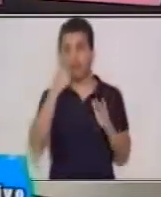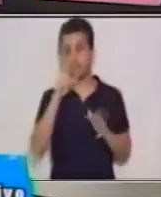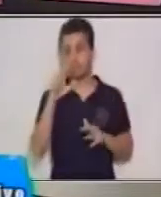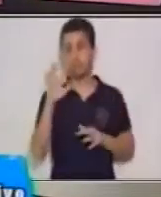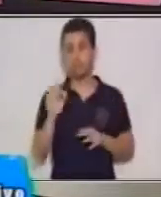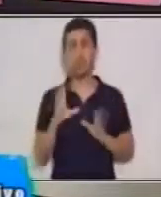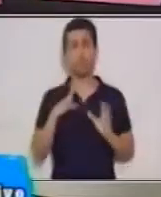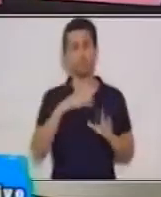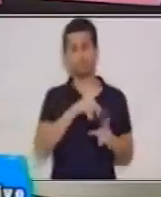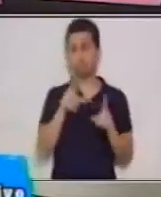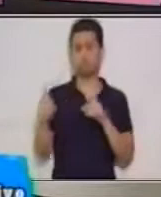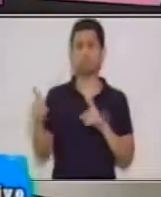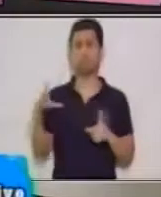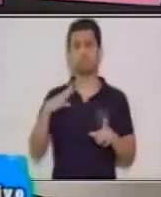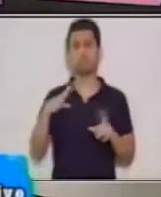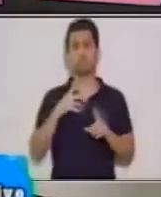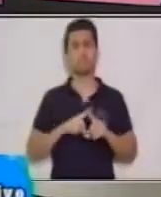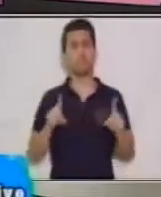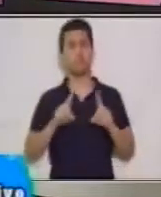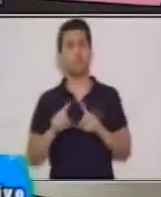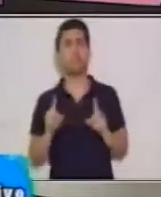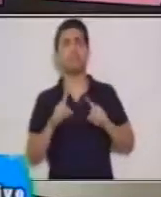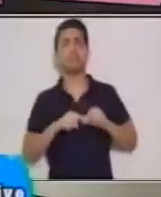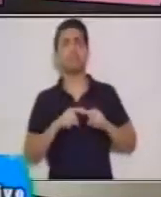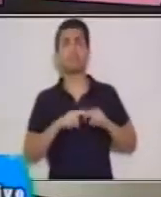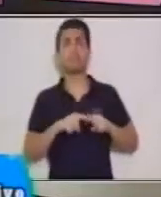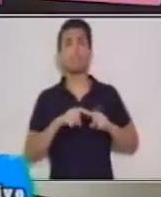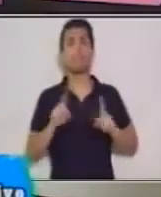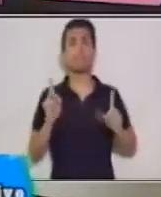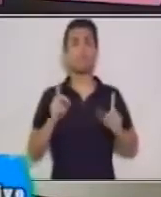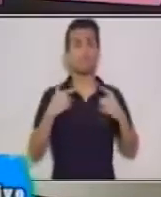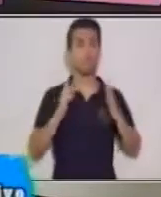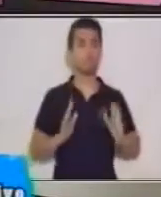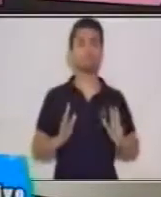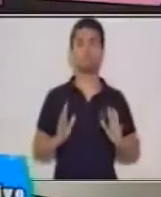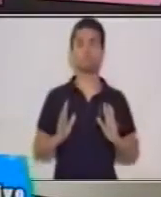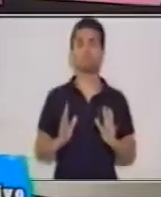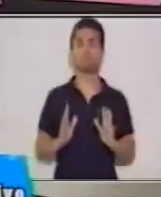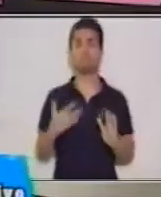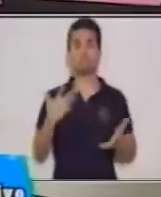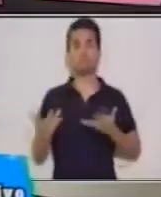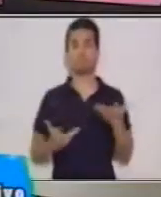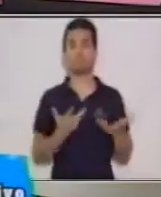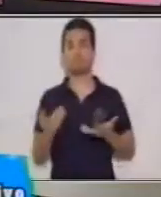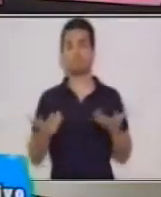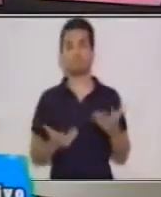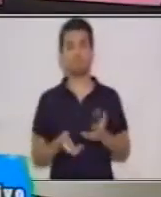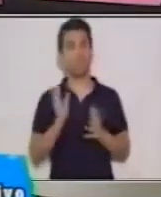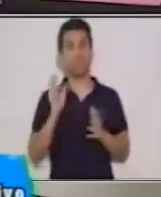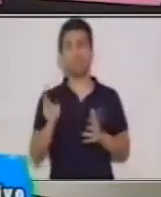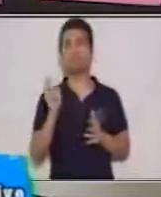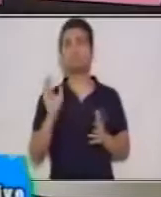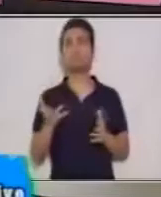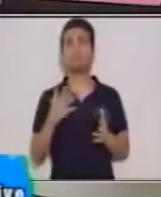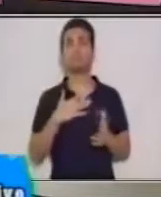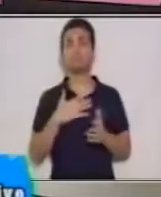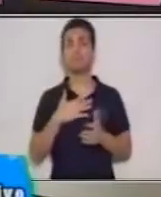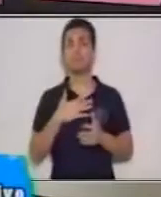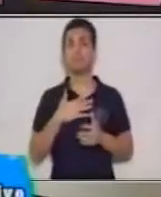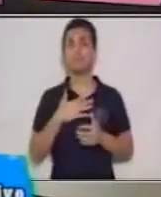acuerdo al lugar donde nosotros nos encontramos, nos desenvolvemos, porque es parte de